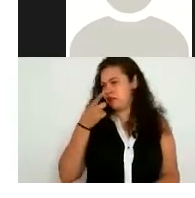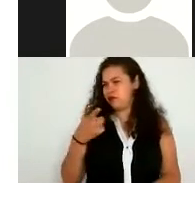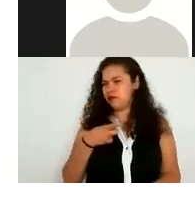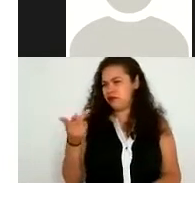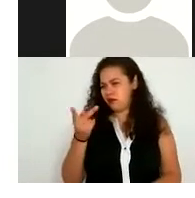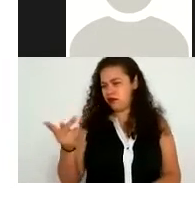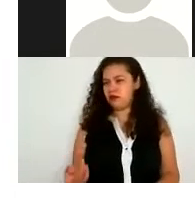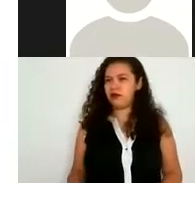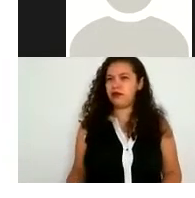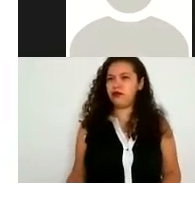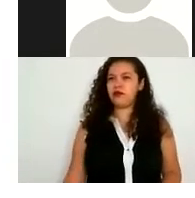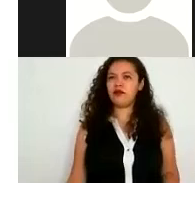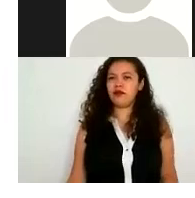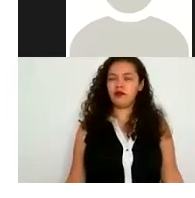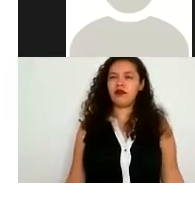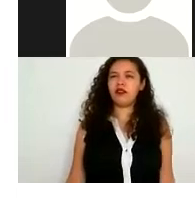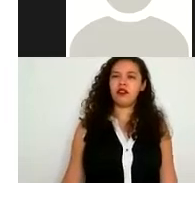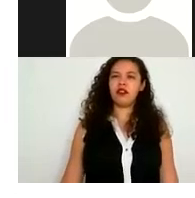este sentido este